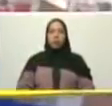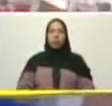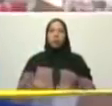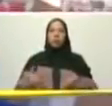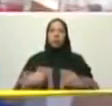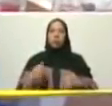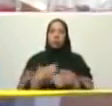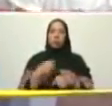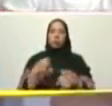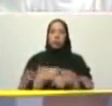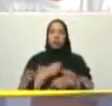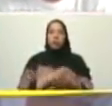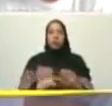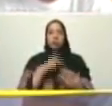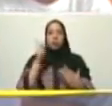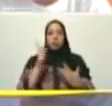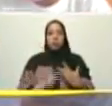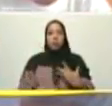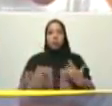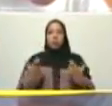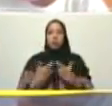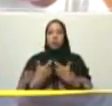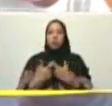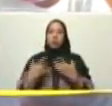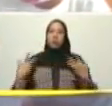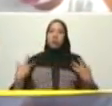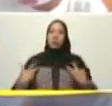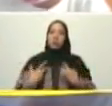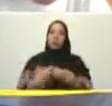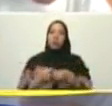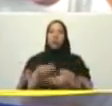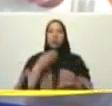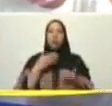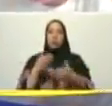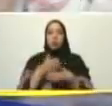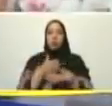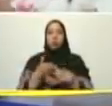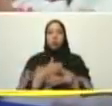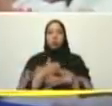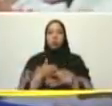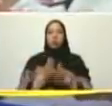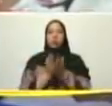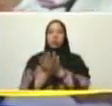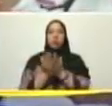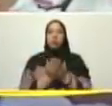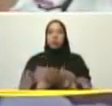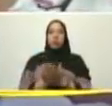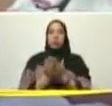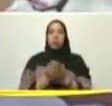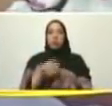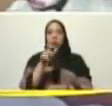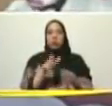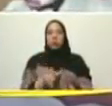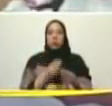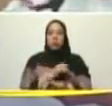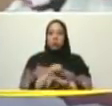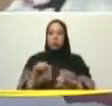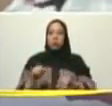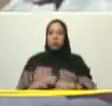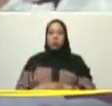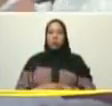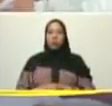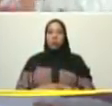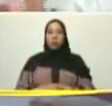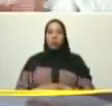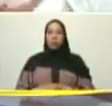de este gran plan acompañando con la entrega de los documentos me gustaría que el compañero José Félix que